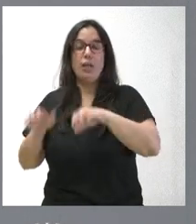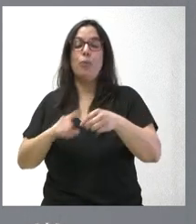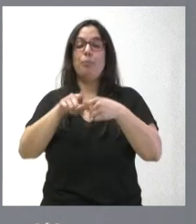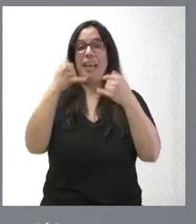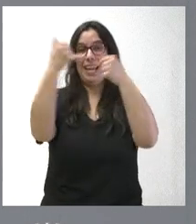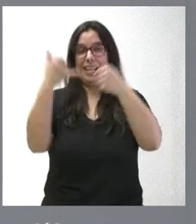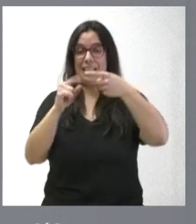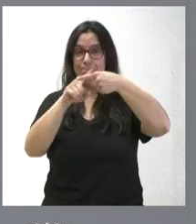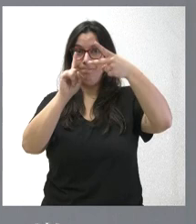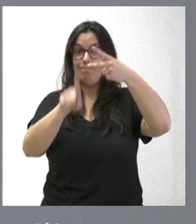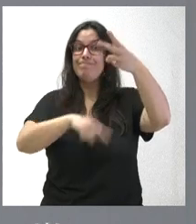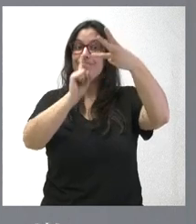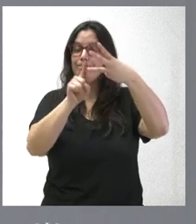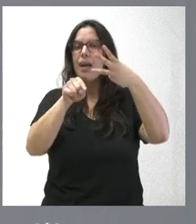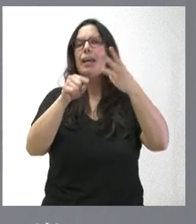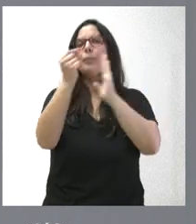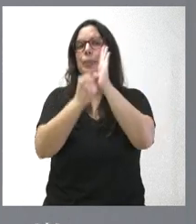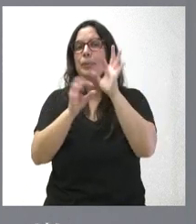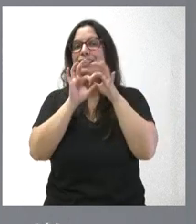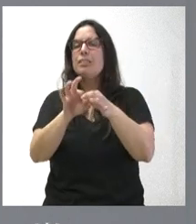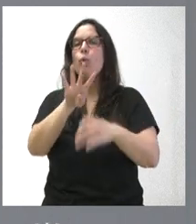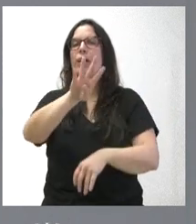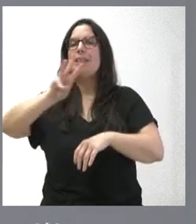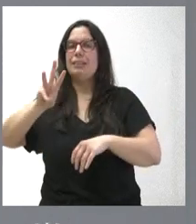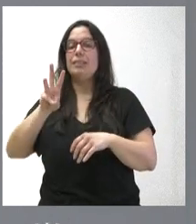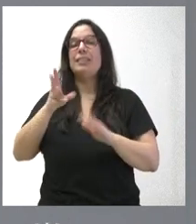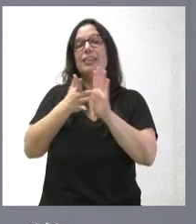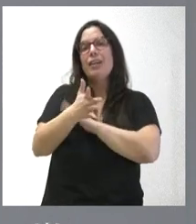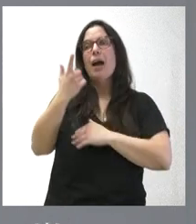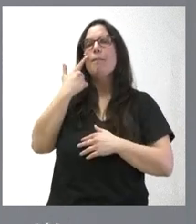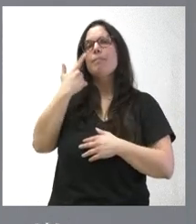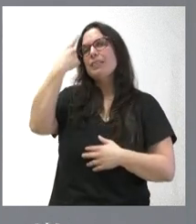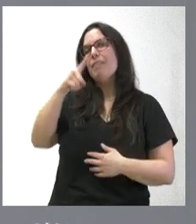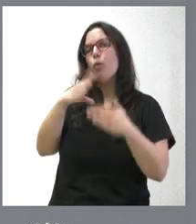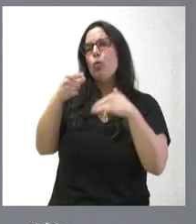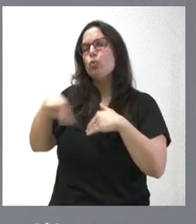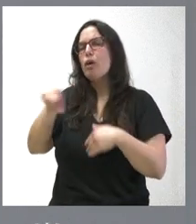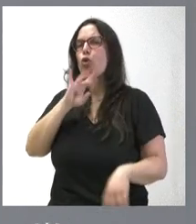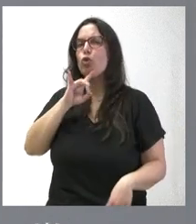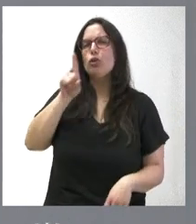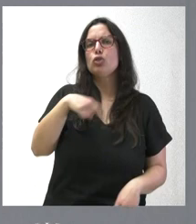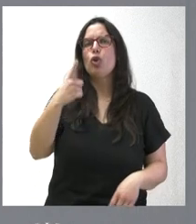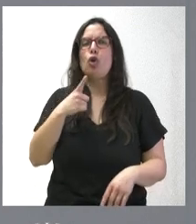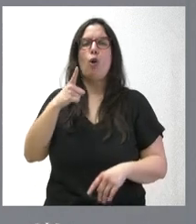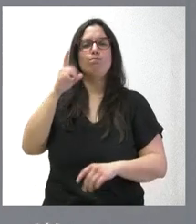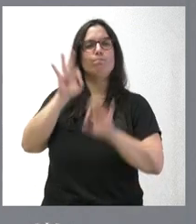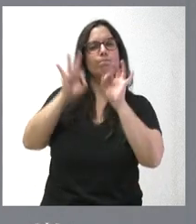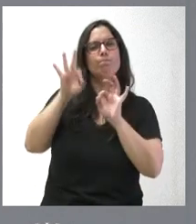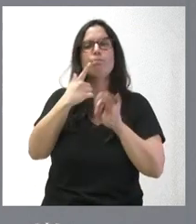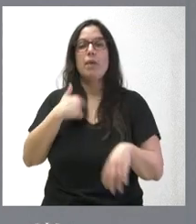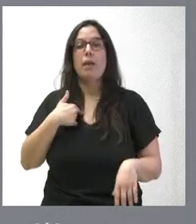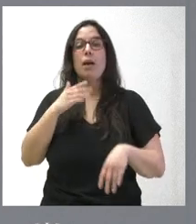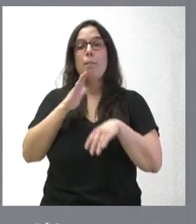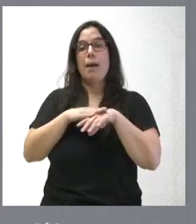tercer eje, que incorpora 43 actuaciones tiene que ver con el grado de satisfacción de los usuarios para analizar la demanda de las personas